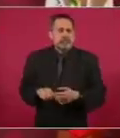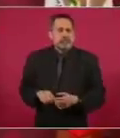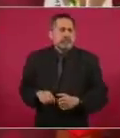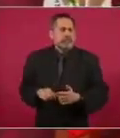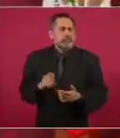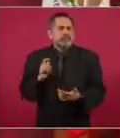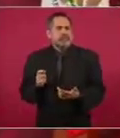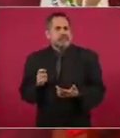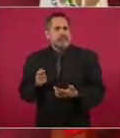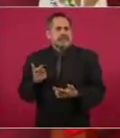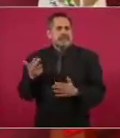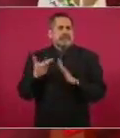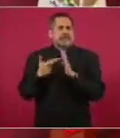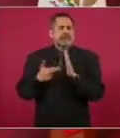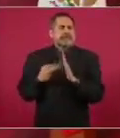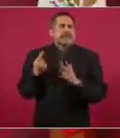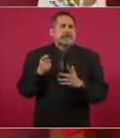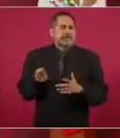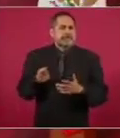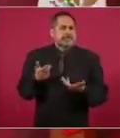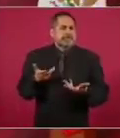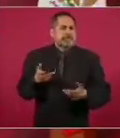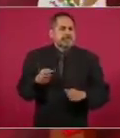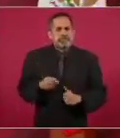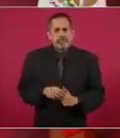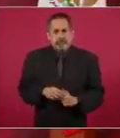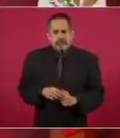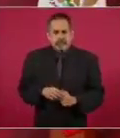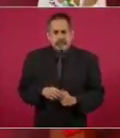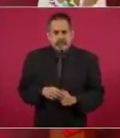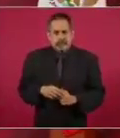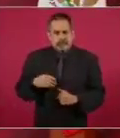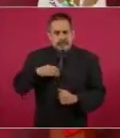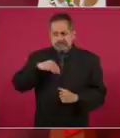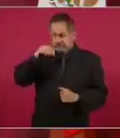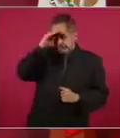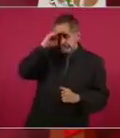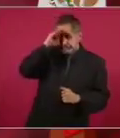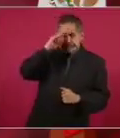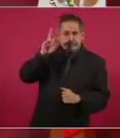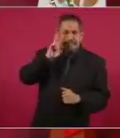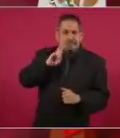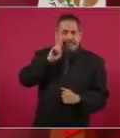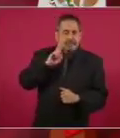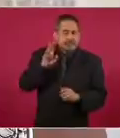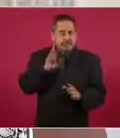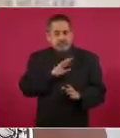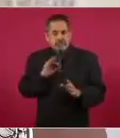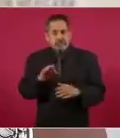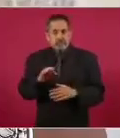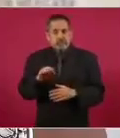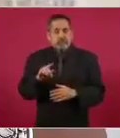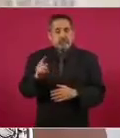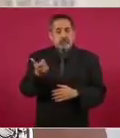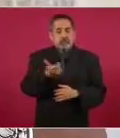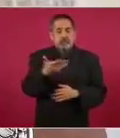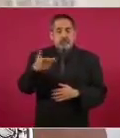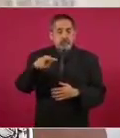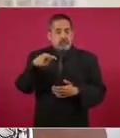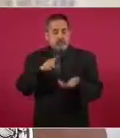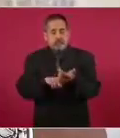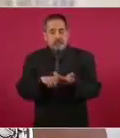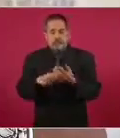buscar que no aumente los precios de los básicos,